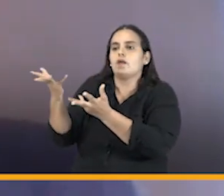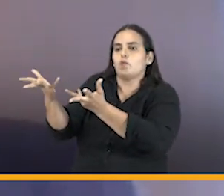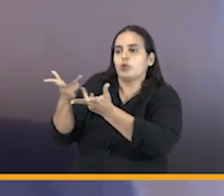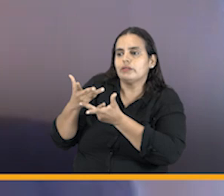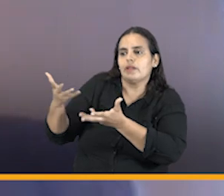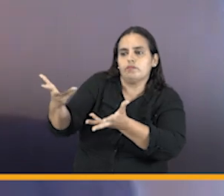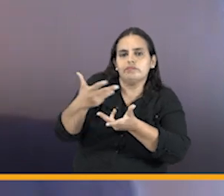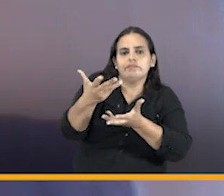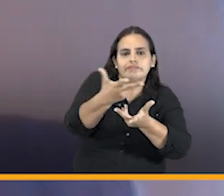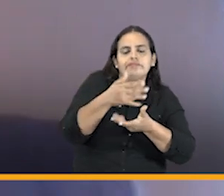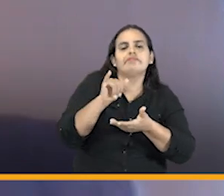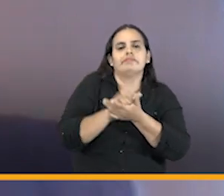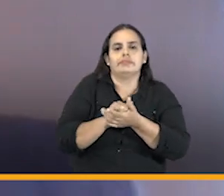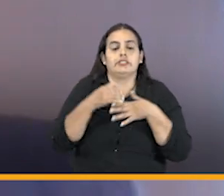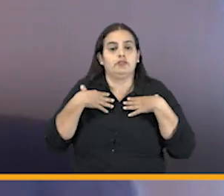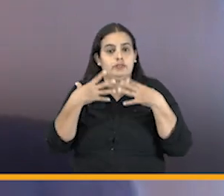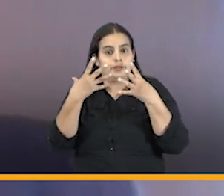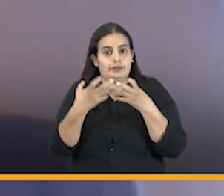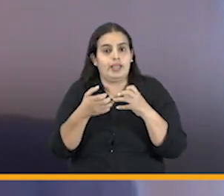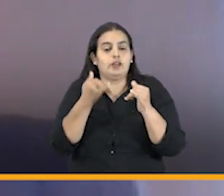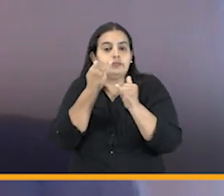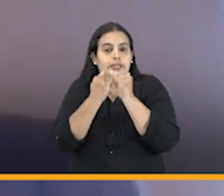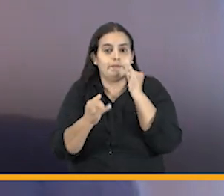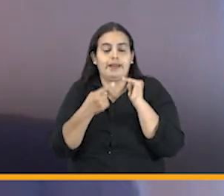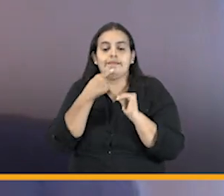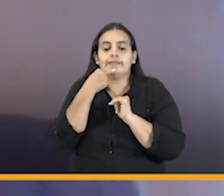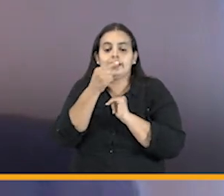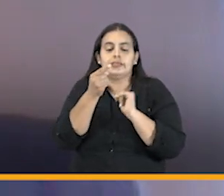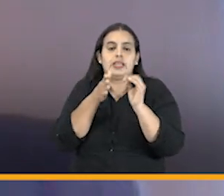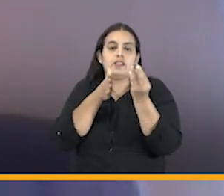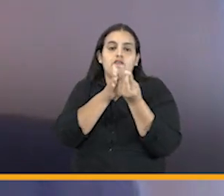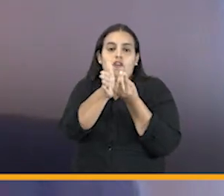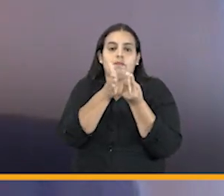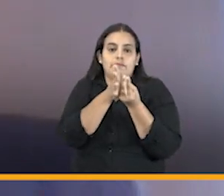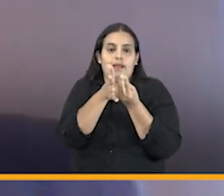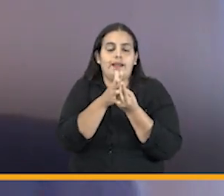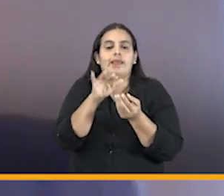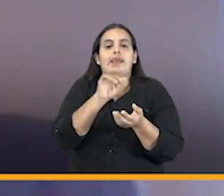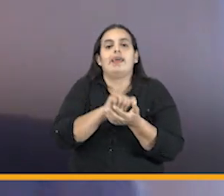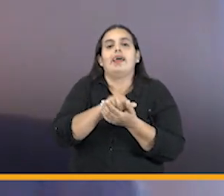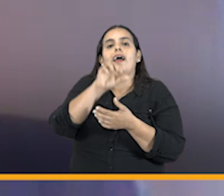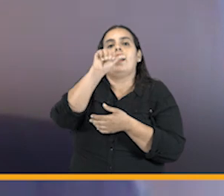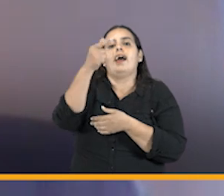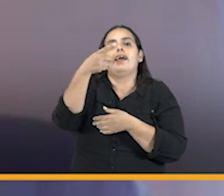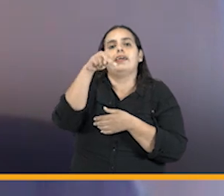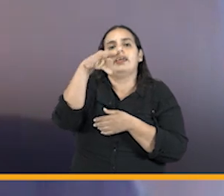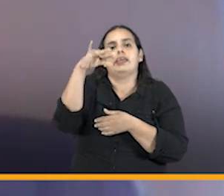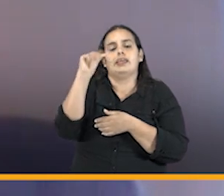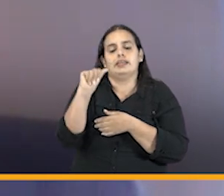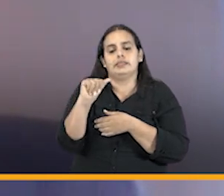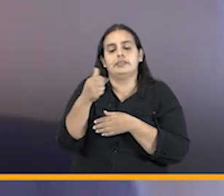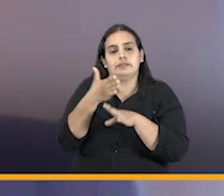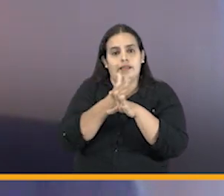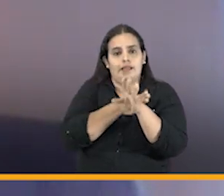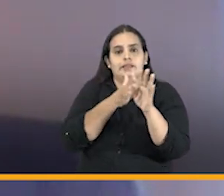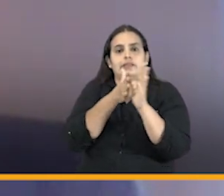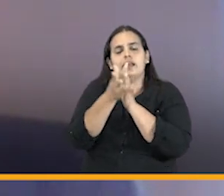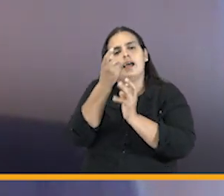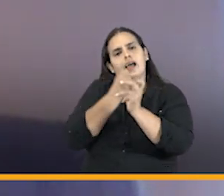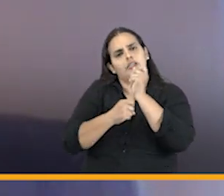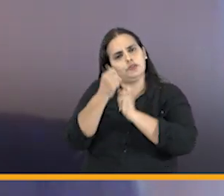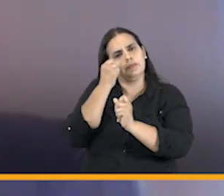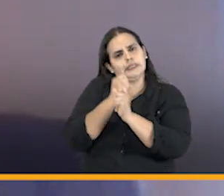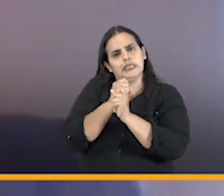ICOGIS quiero terminar por informar que la agencia publicó lo había mencionado el año